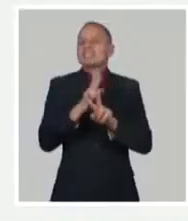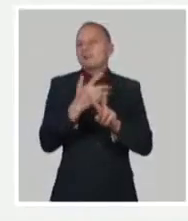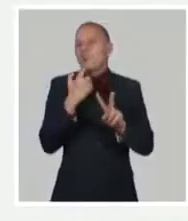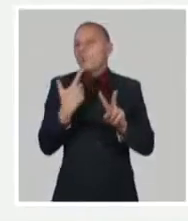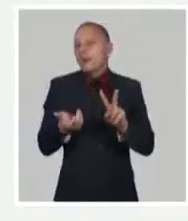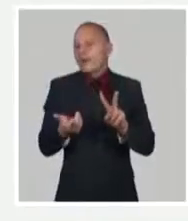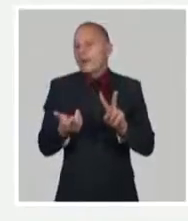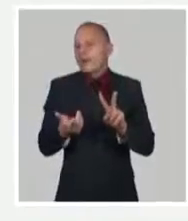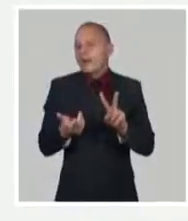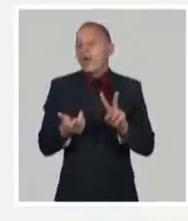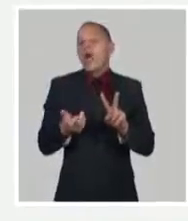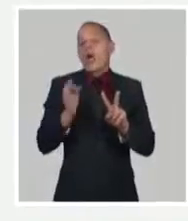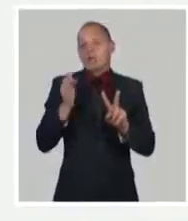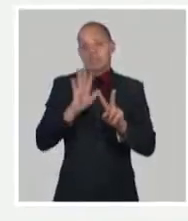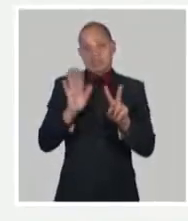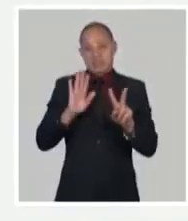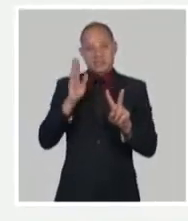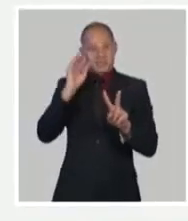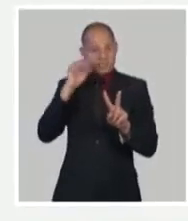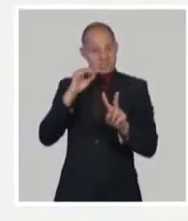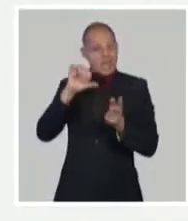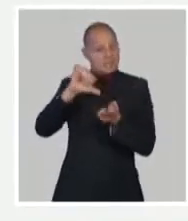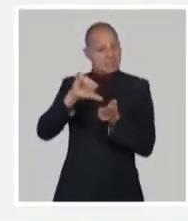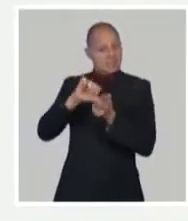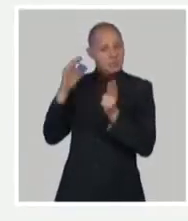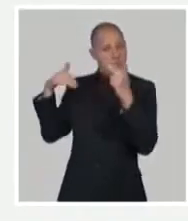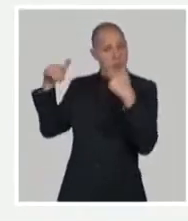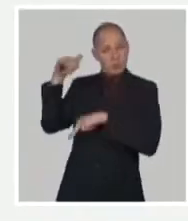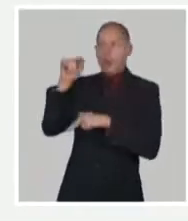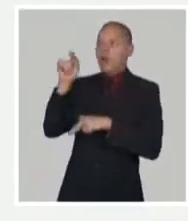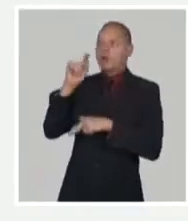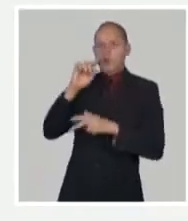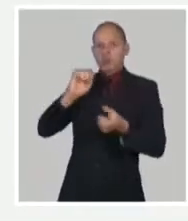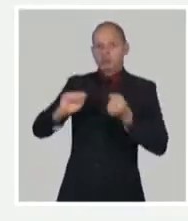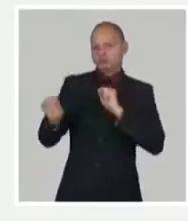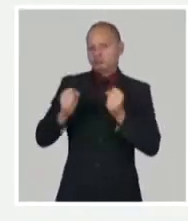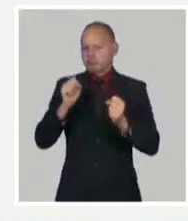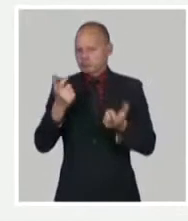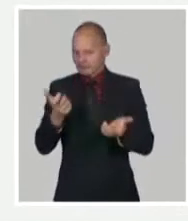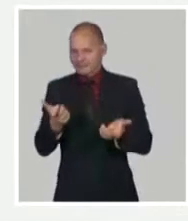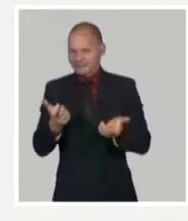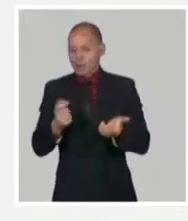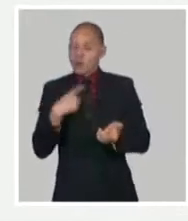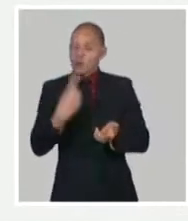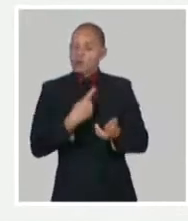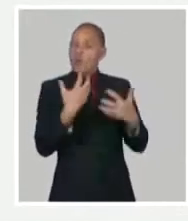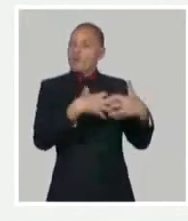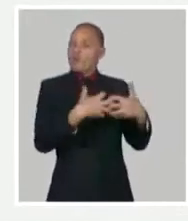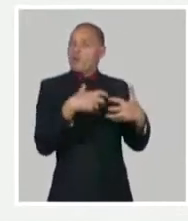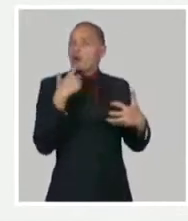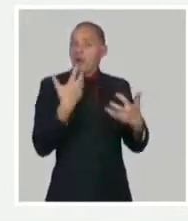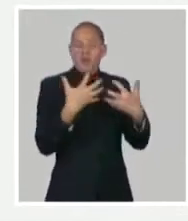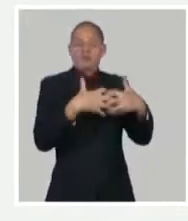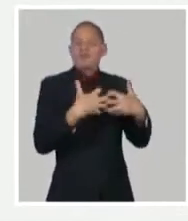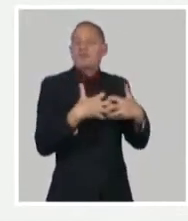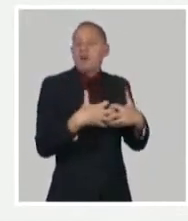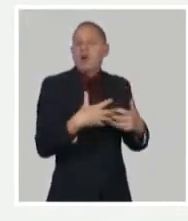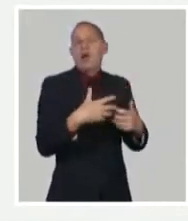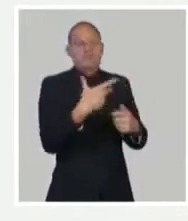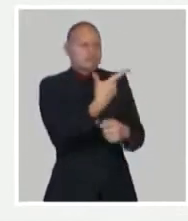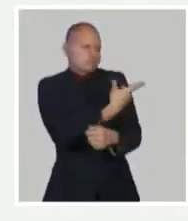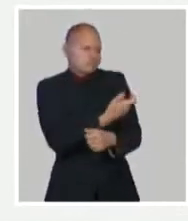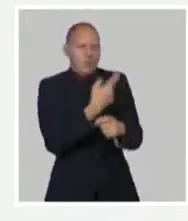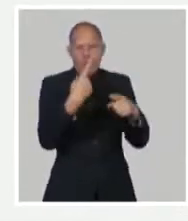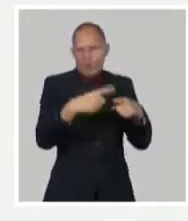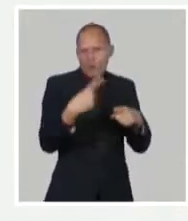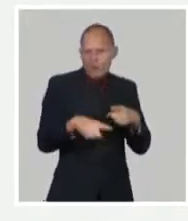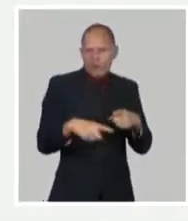Nosotros sabemos que el centro, todas las autoridades regulatorias en todos los países son los encargados de proteger a la población. Y por lo